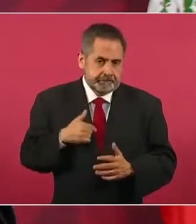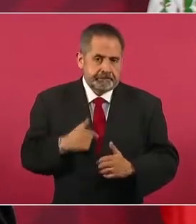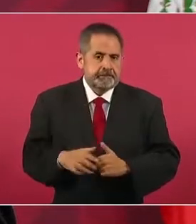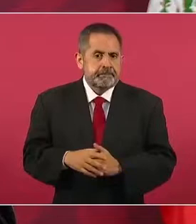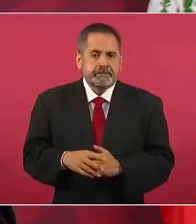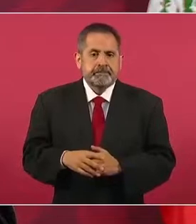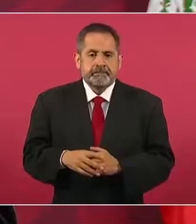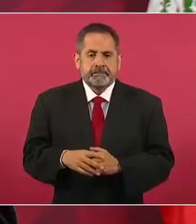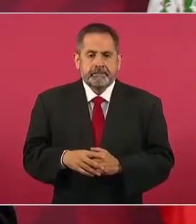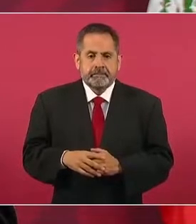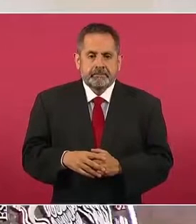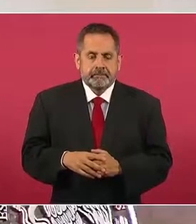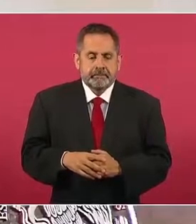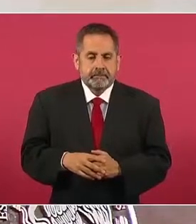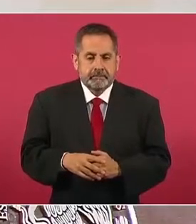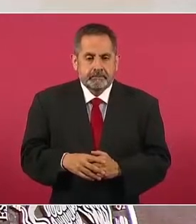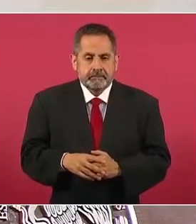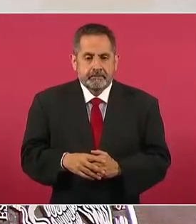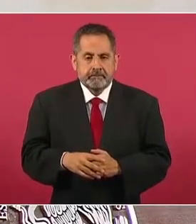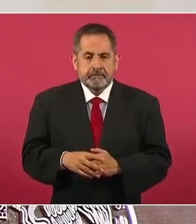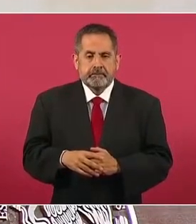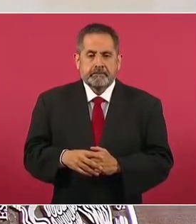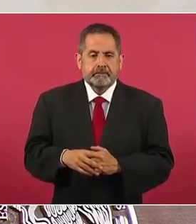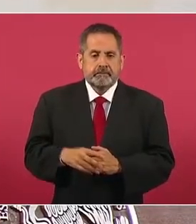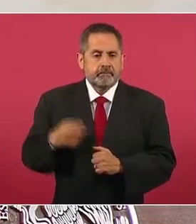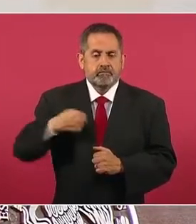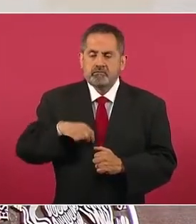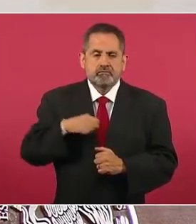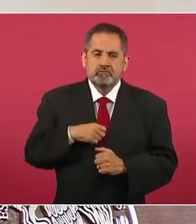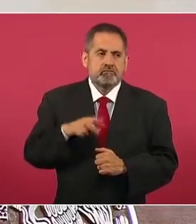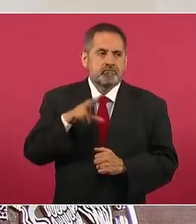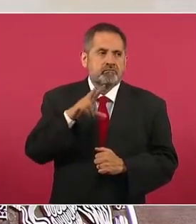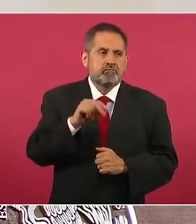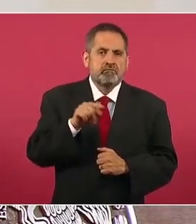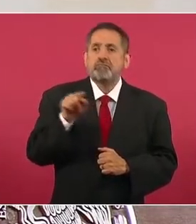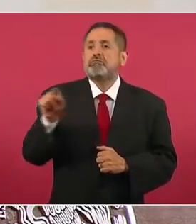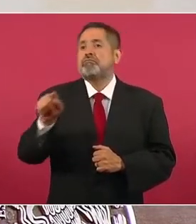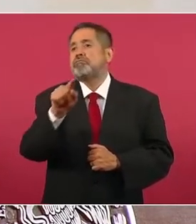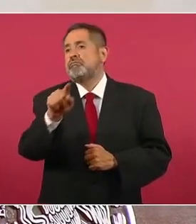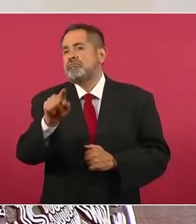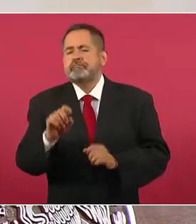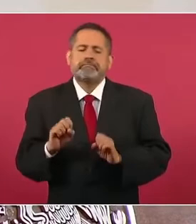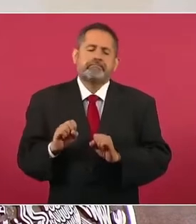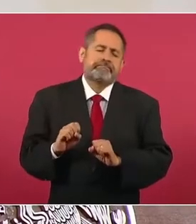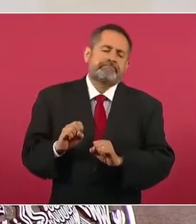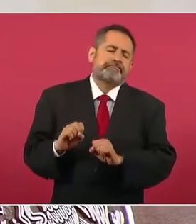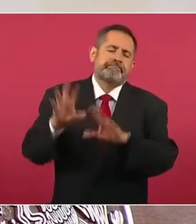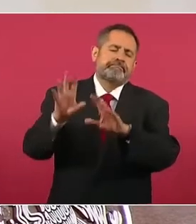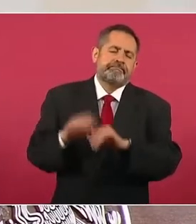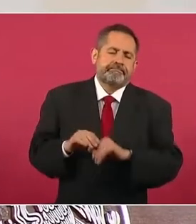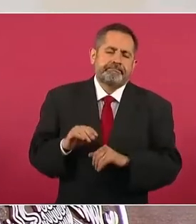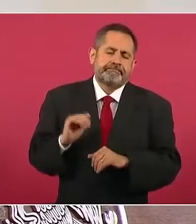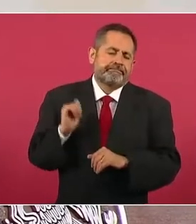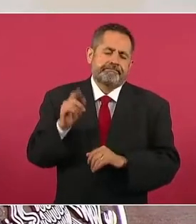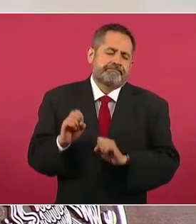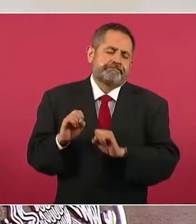no permitimos a nadie